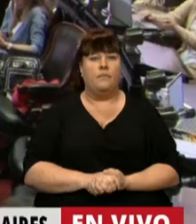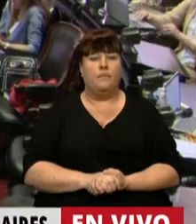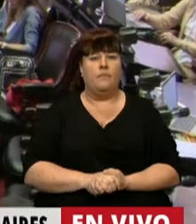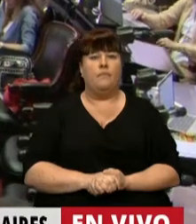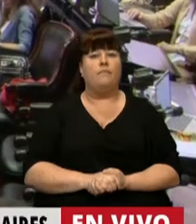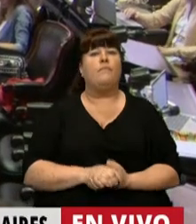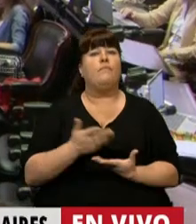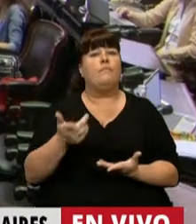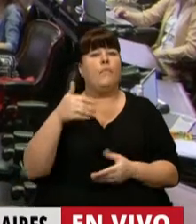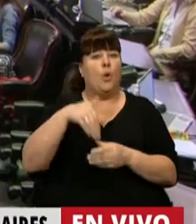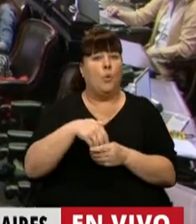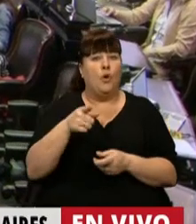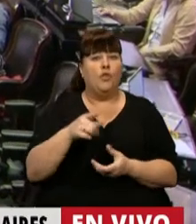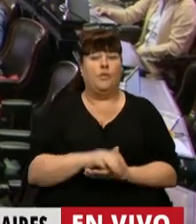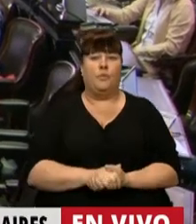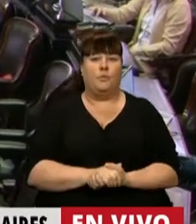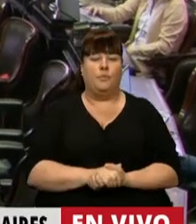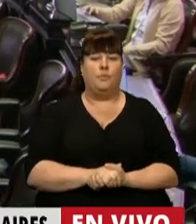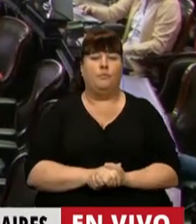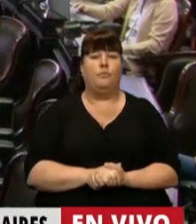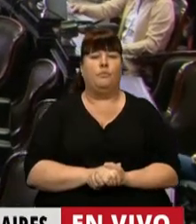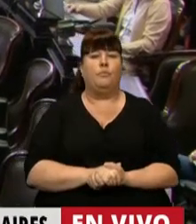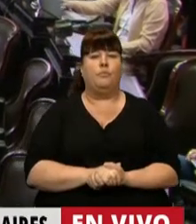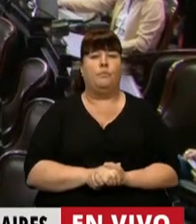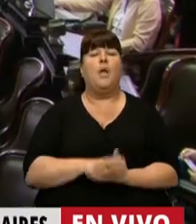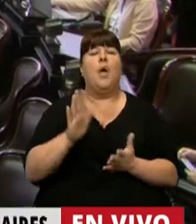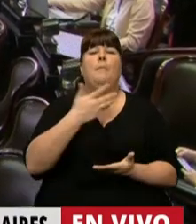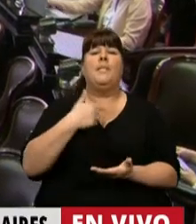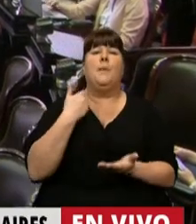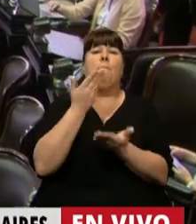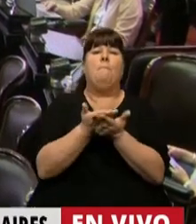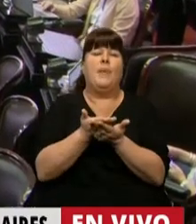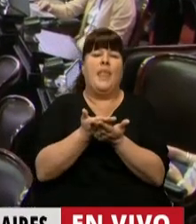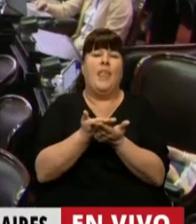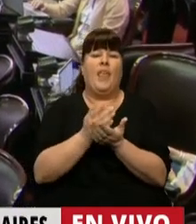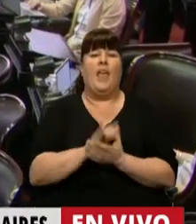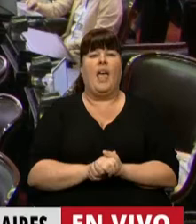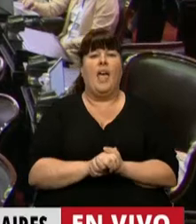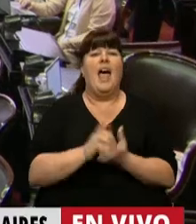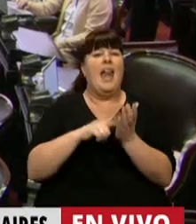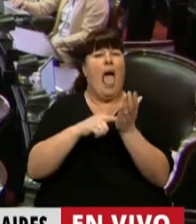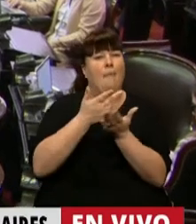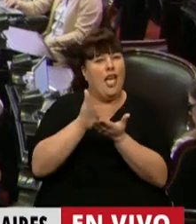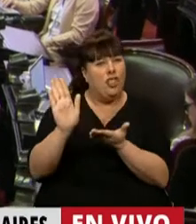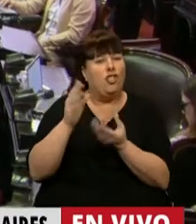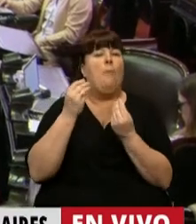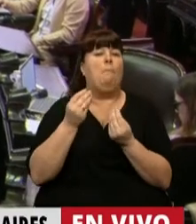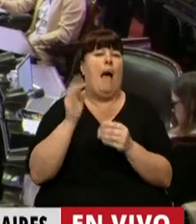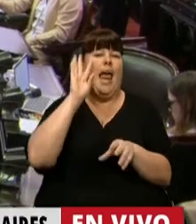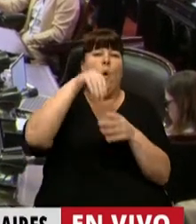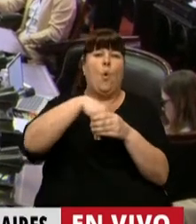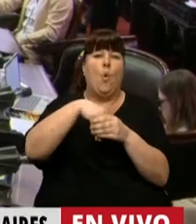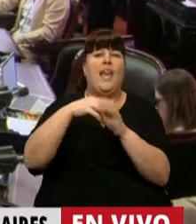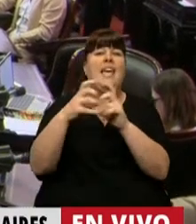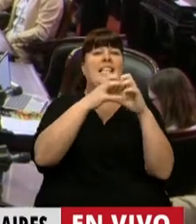Romina, apretá el botón rojo. Gracias, señor Presidente. Es para solicitar el apartamento de reglamento para la